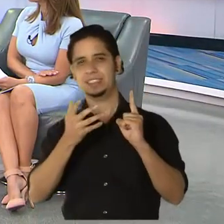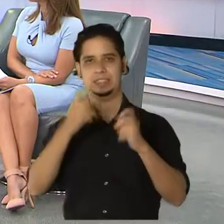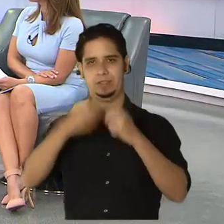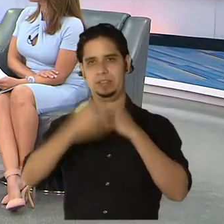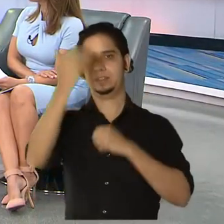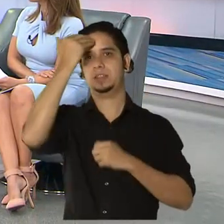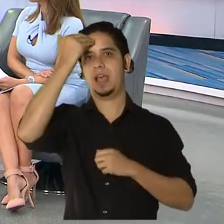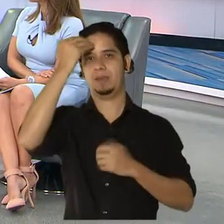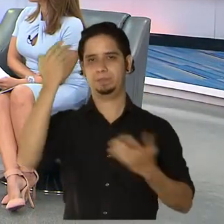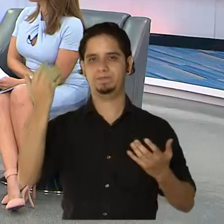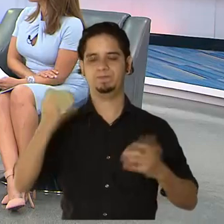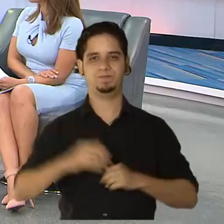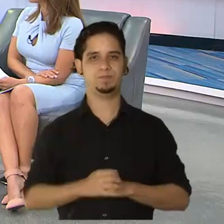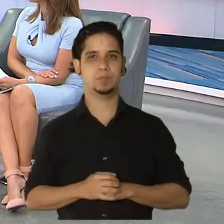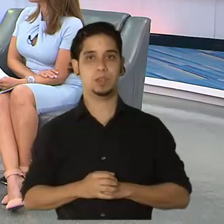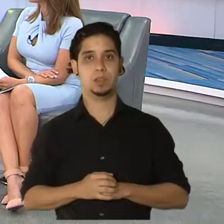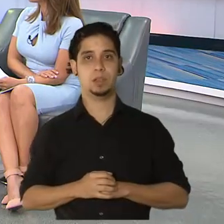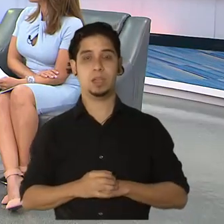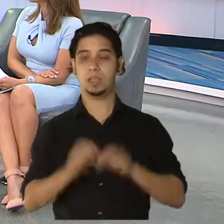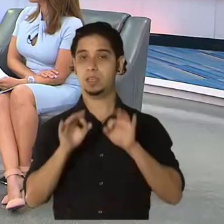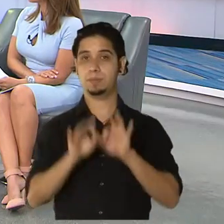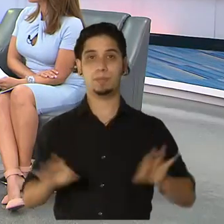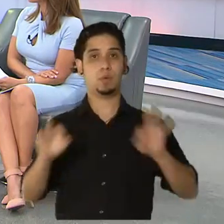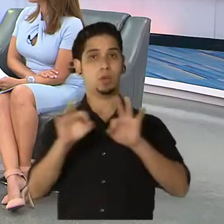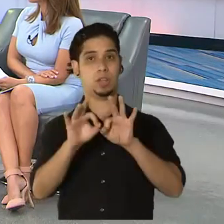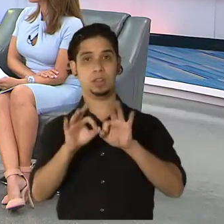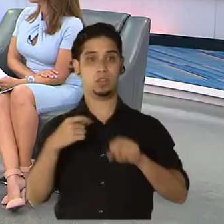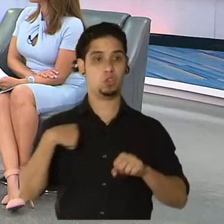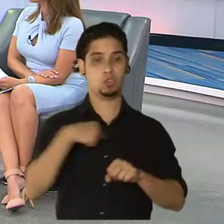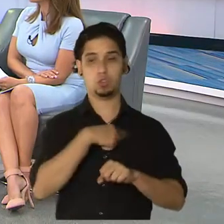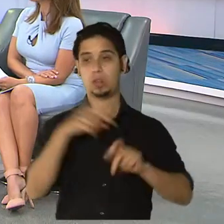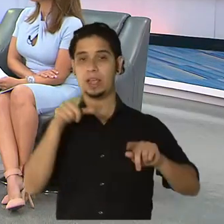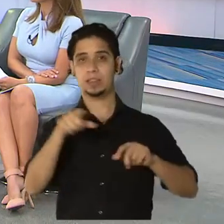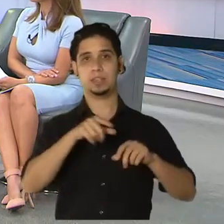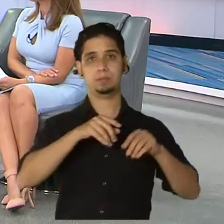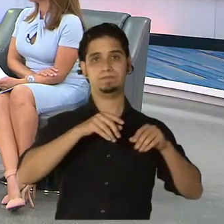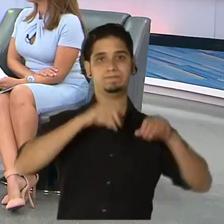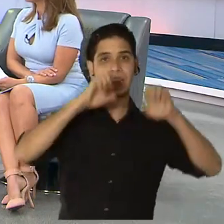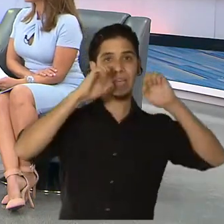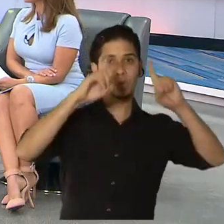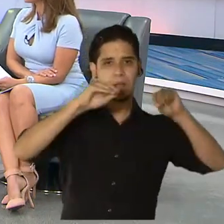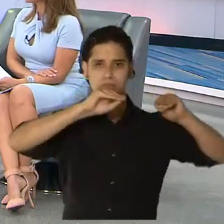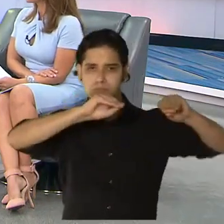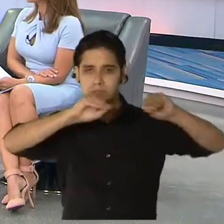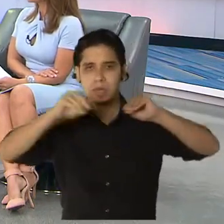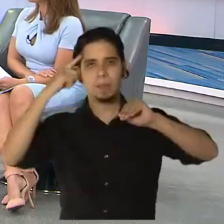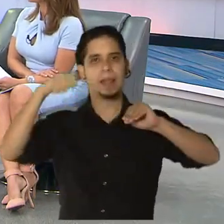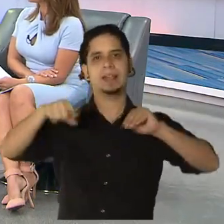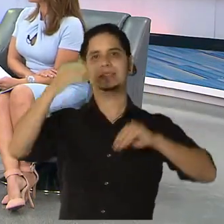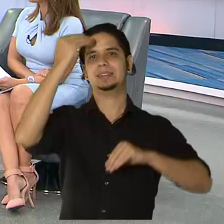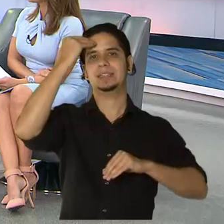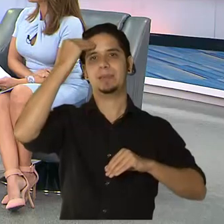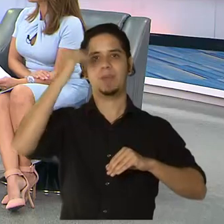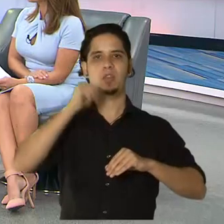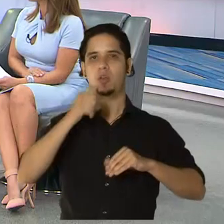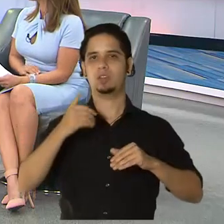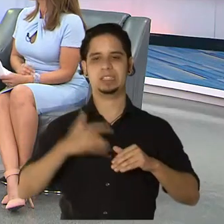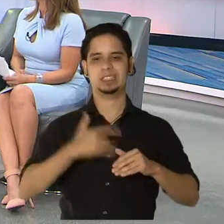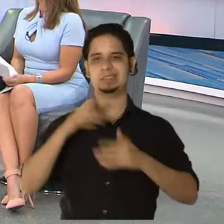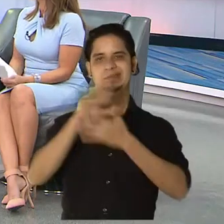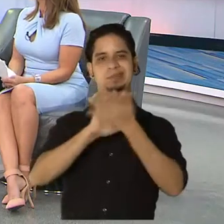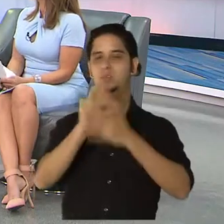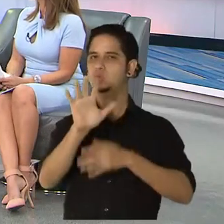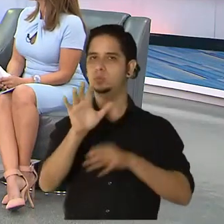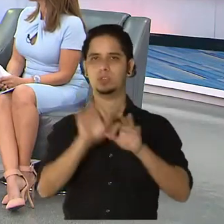trabajar un poco más en educar a la población sobre qué es este proceso, porque a veces hay mucha confusión. Y saber que cada vez que una persona